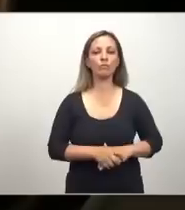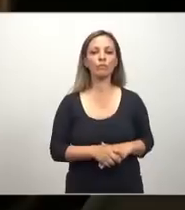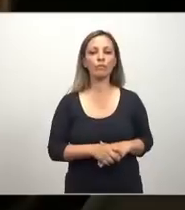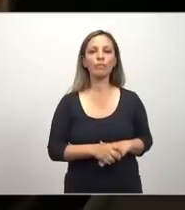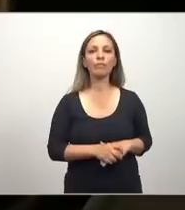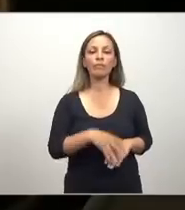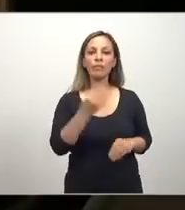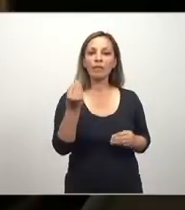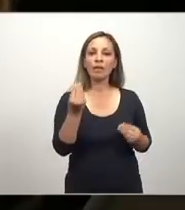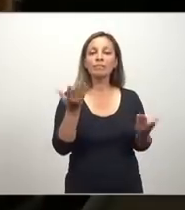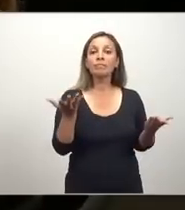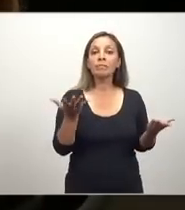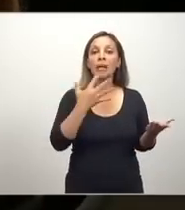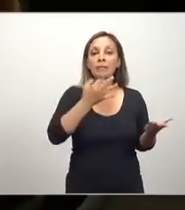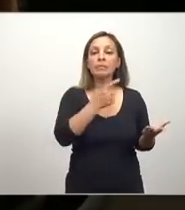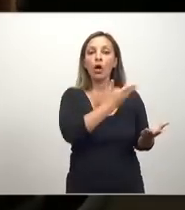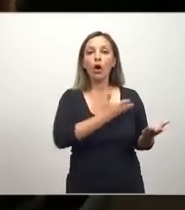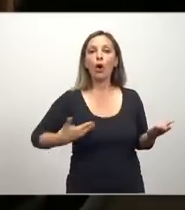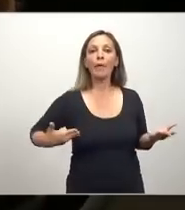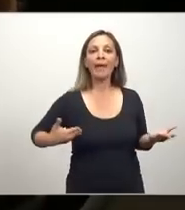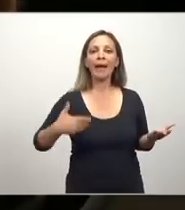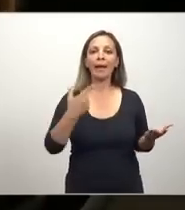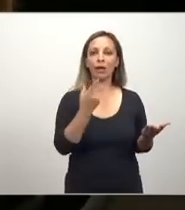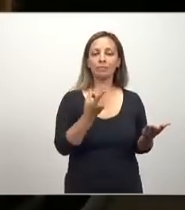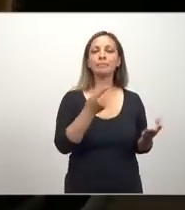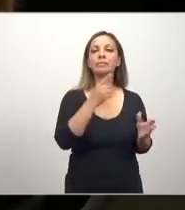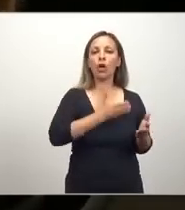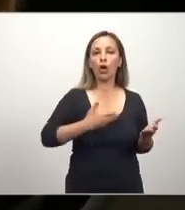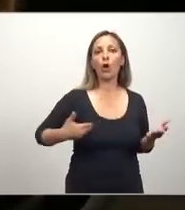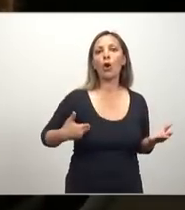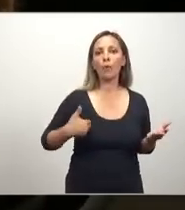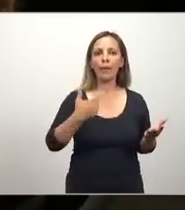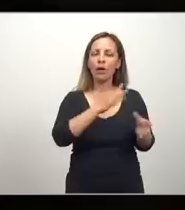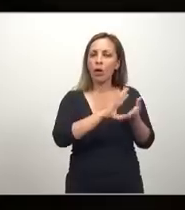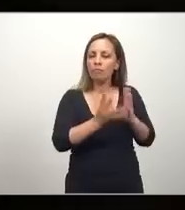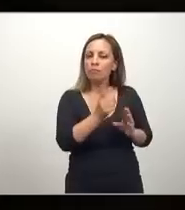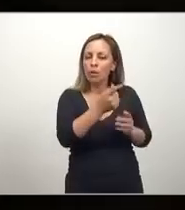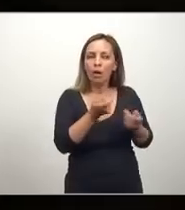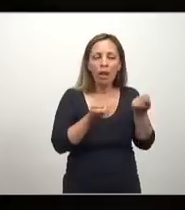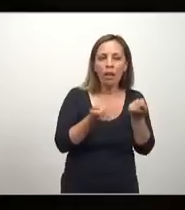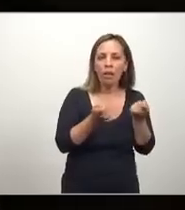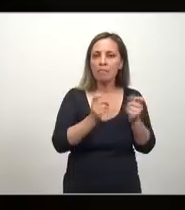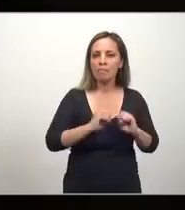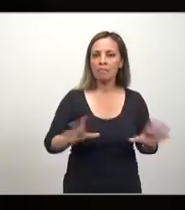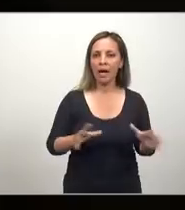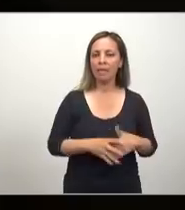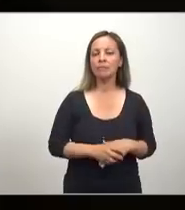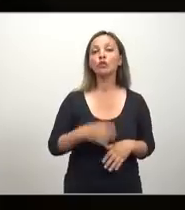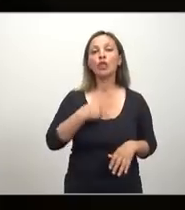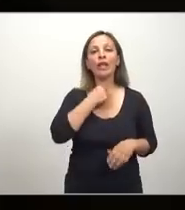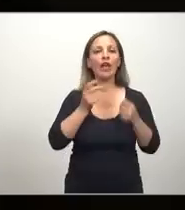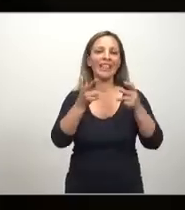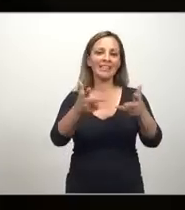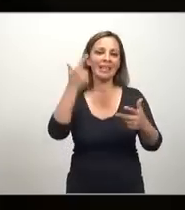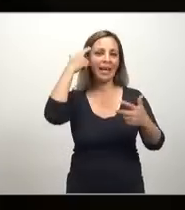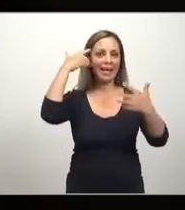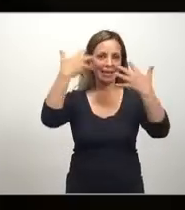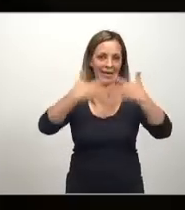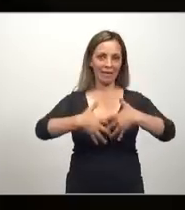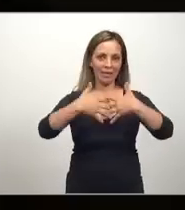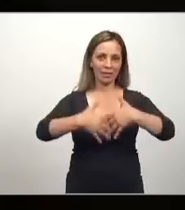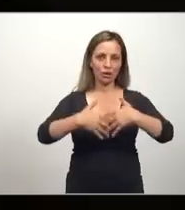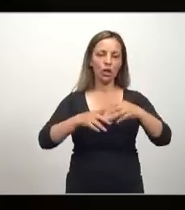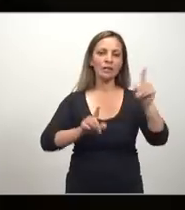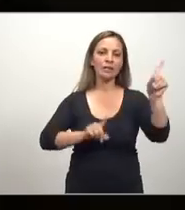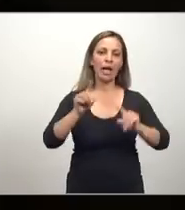nuestra realidad, son gobiernos altamente corruptos y altamente incompetentes. No les quiero quitar más tiempo, algunas reflexiones sobre economía como